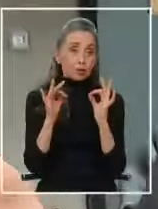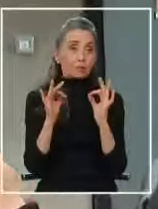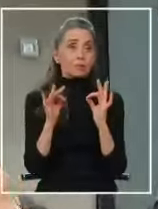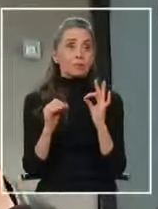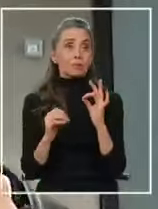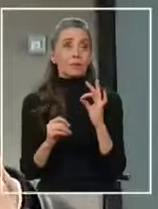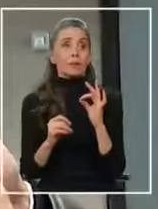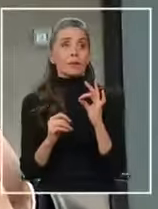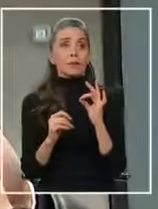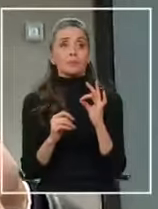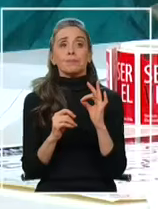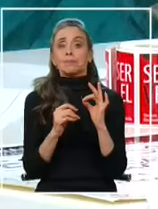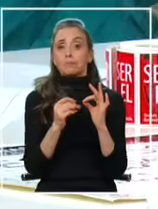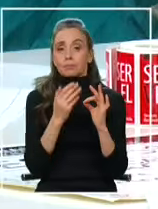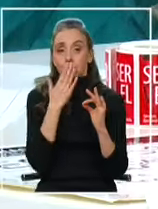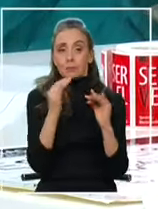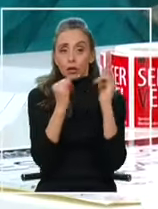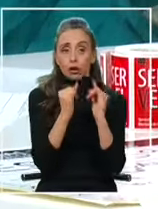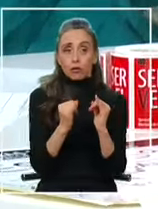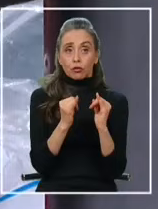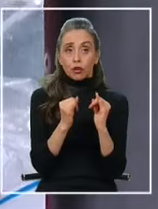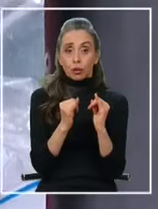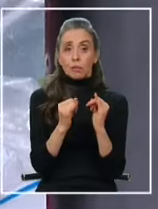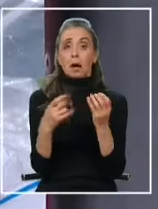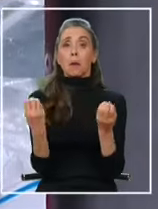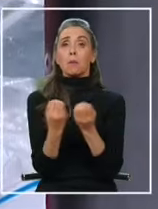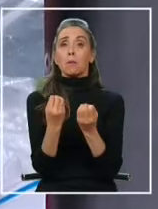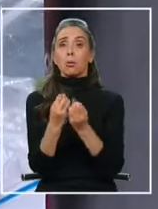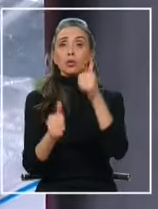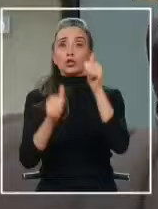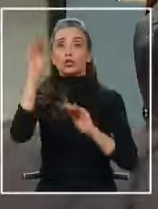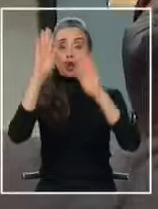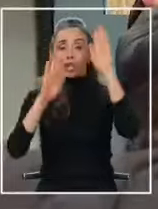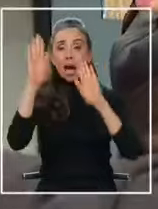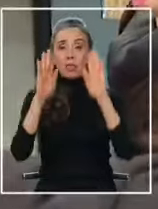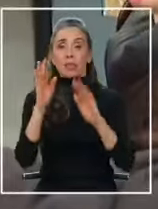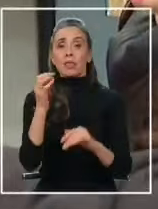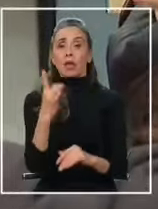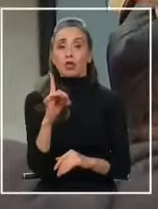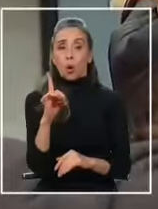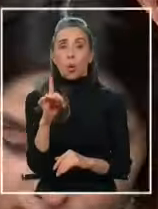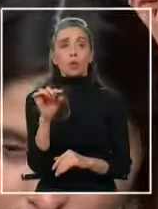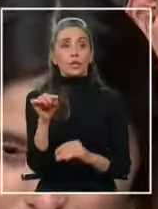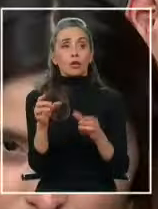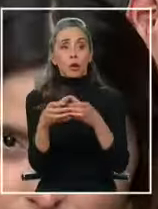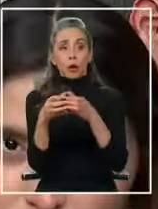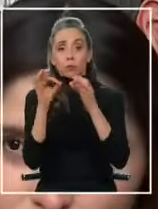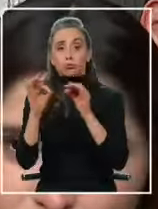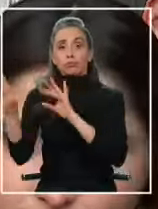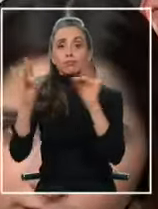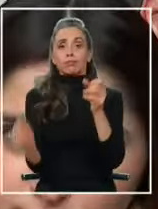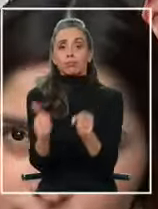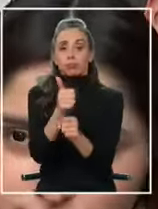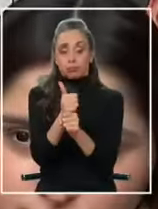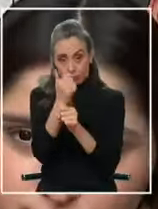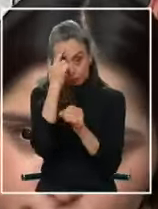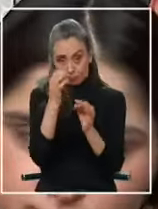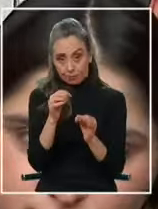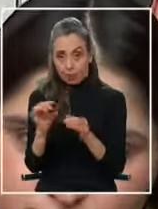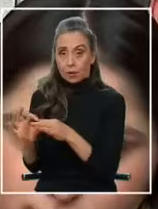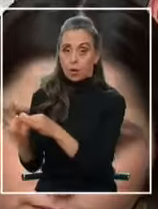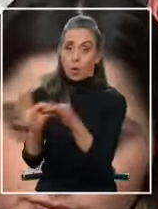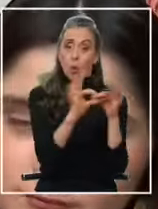con el mejor método a una buena cantidad de candidaturas únicas del sector. Estamos convencidos con esta